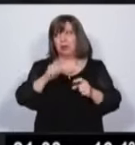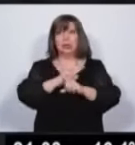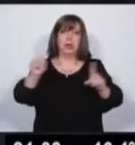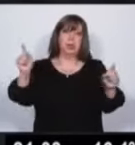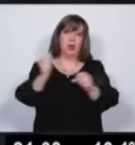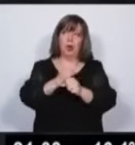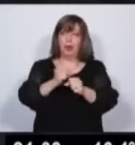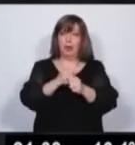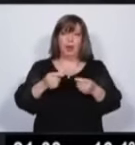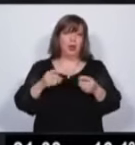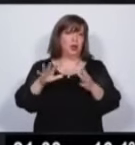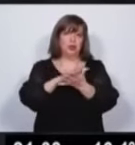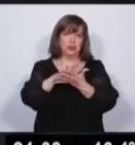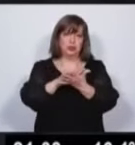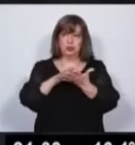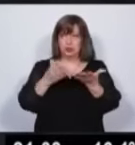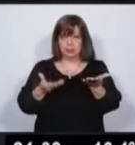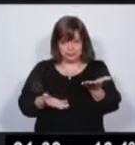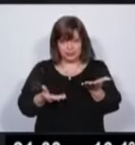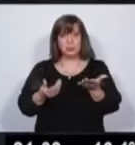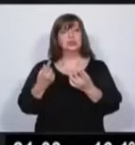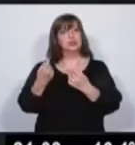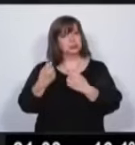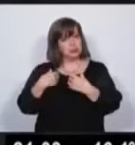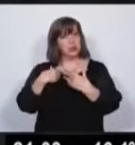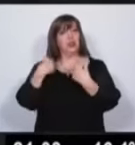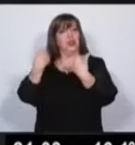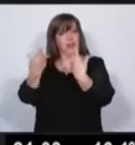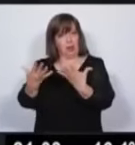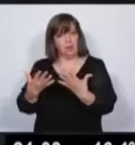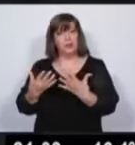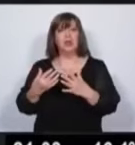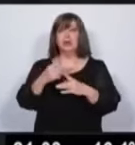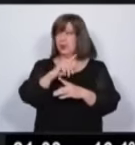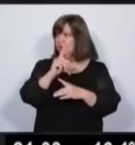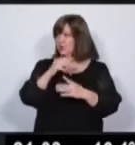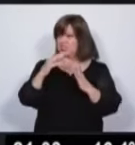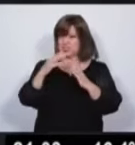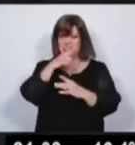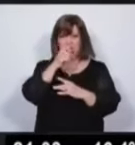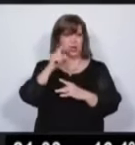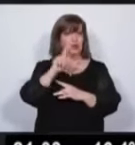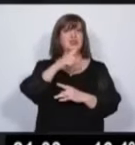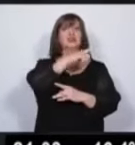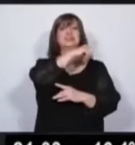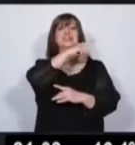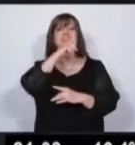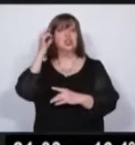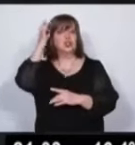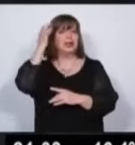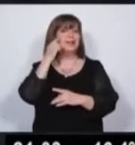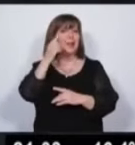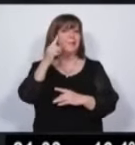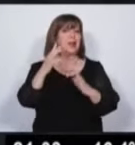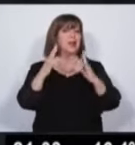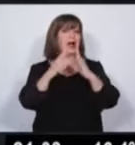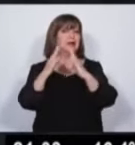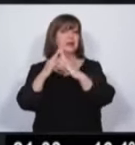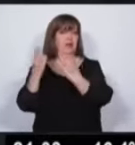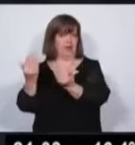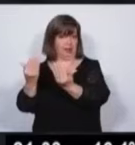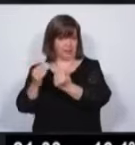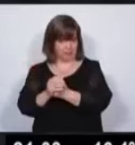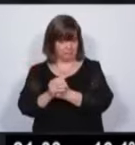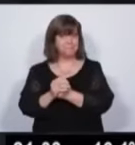apuntar a solucionar el déficit habitacional, que es mayor incluso, llega a 130 mil en nuestra provincia. Para eso se